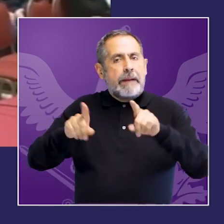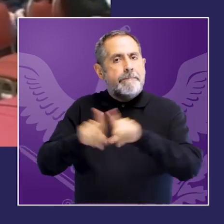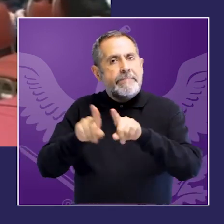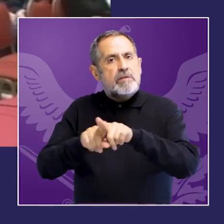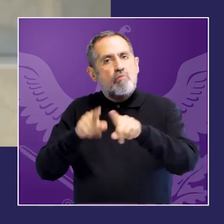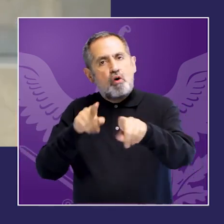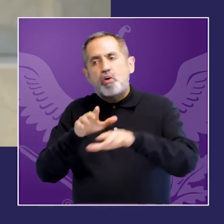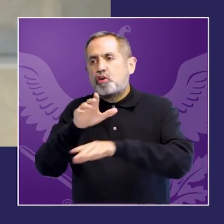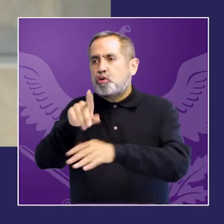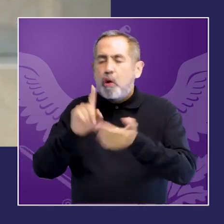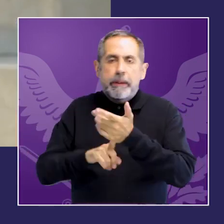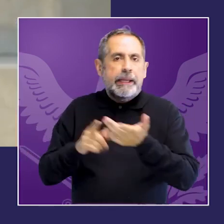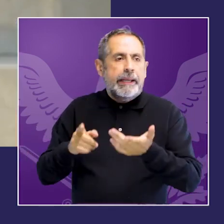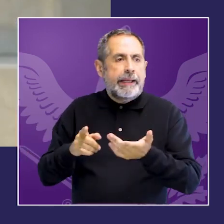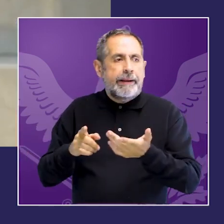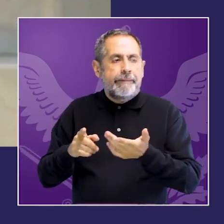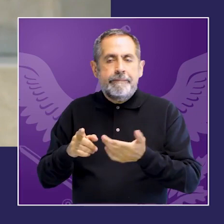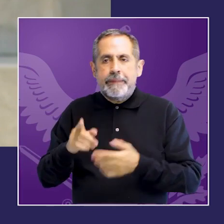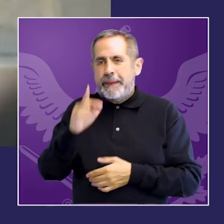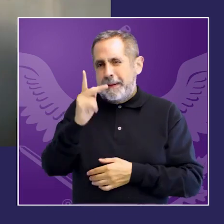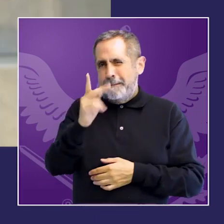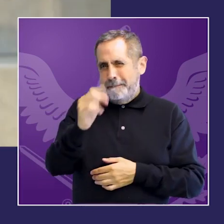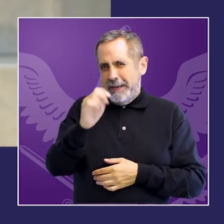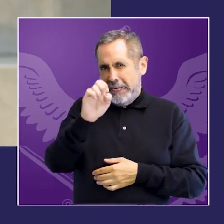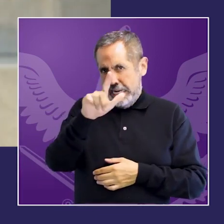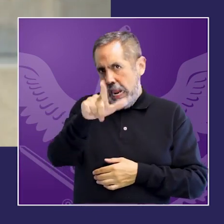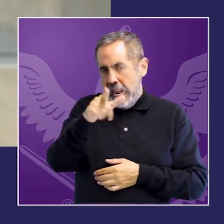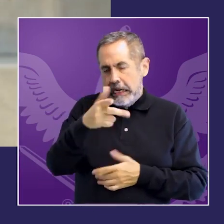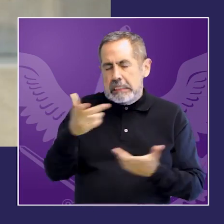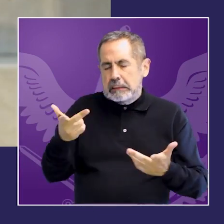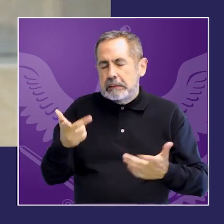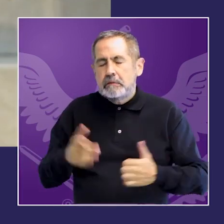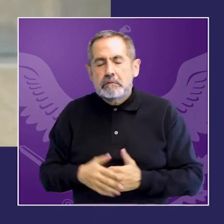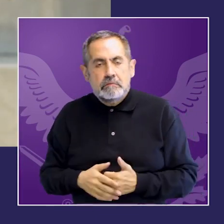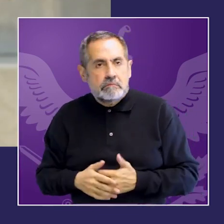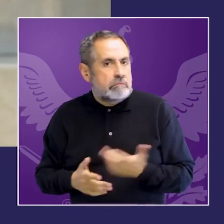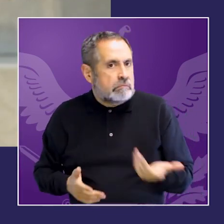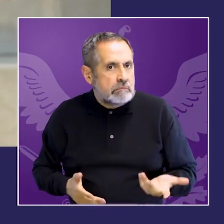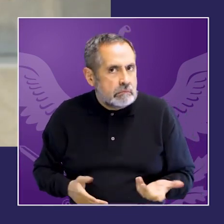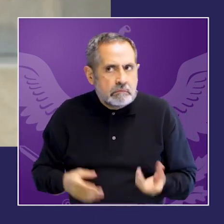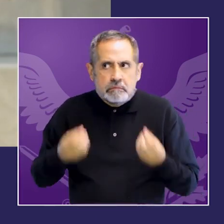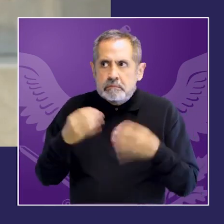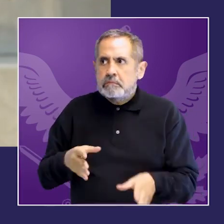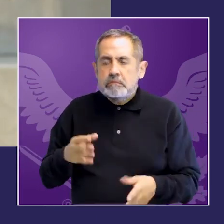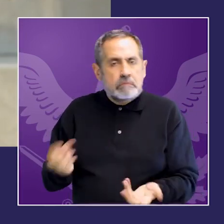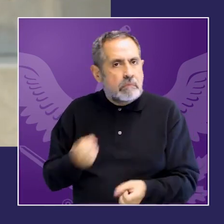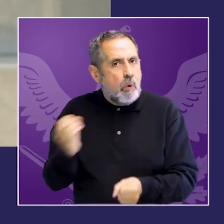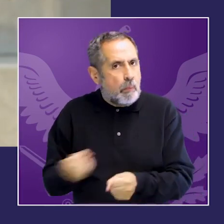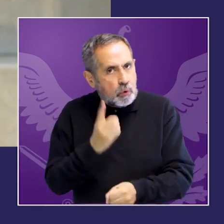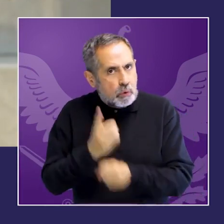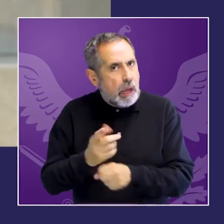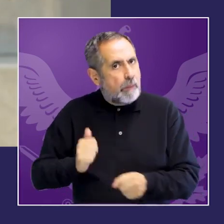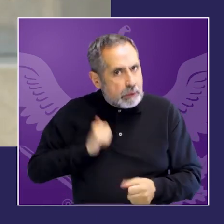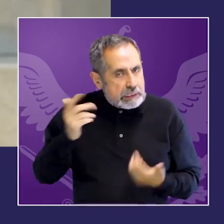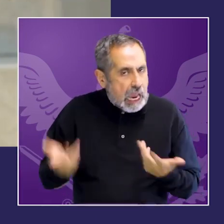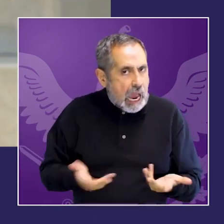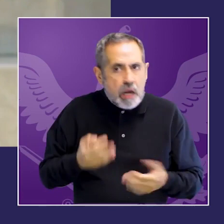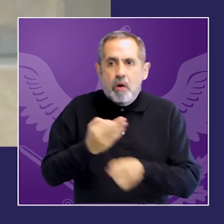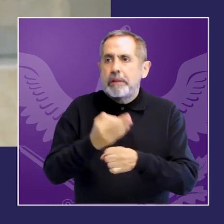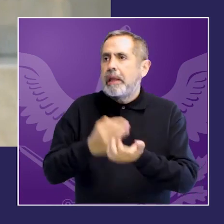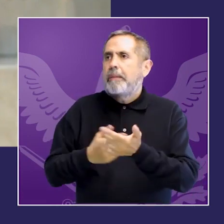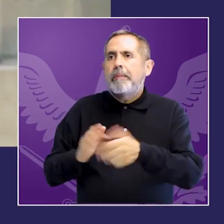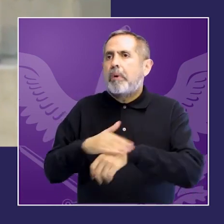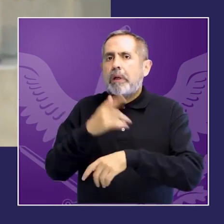doctora la señora jueza con respecto a la intervención en el fuero penal digamos si no estaríamos desaprovechando la oportunidad